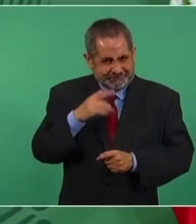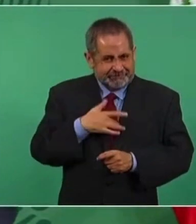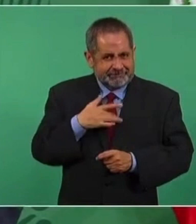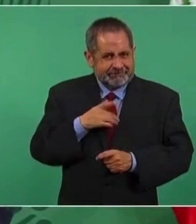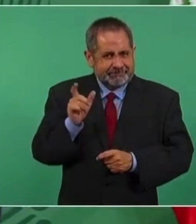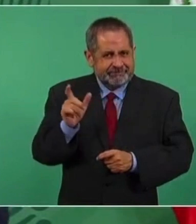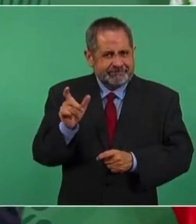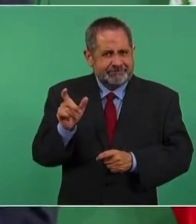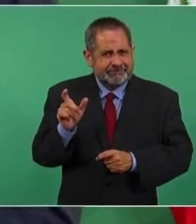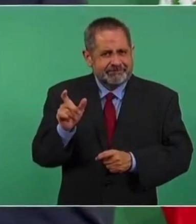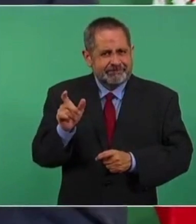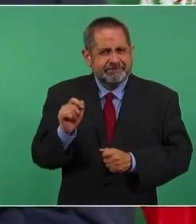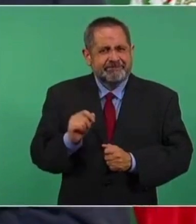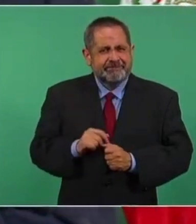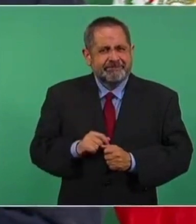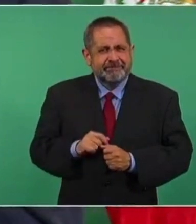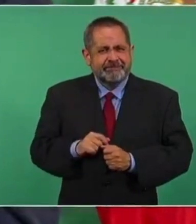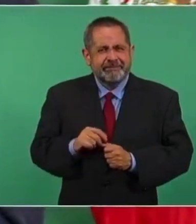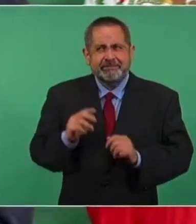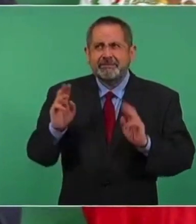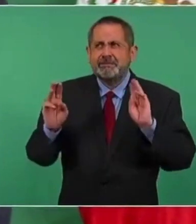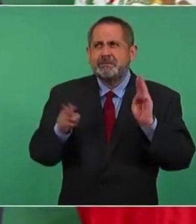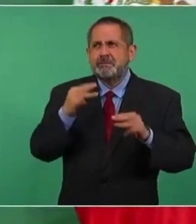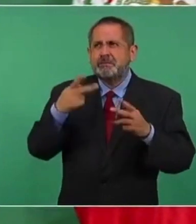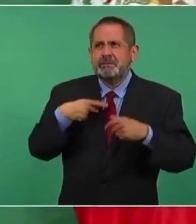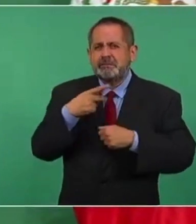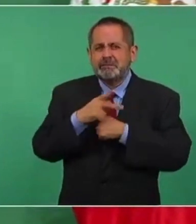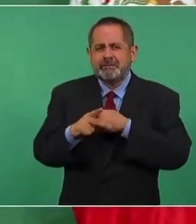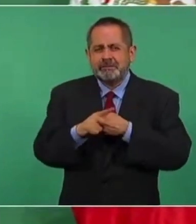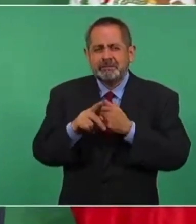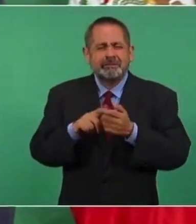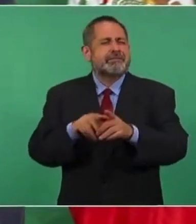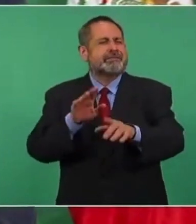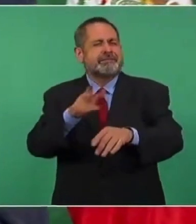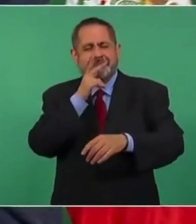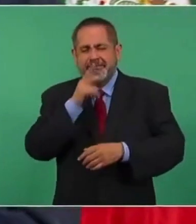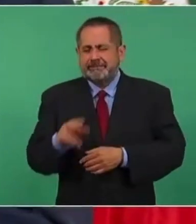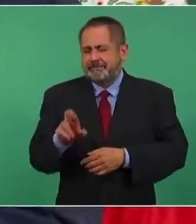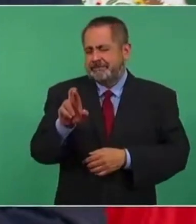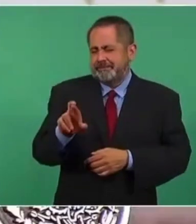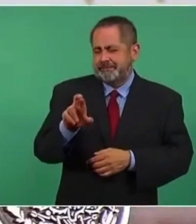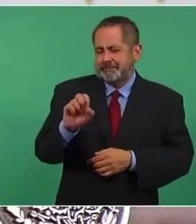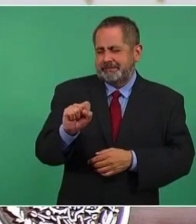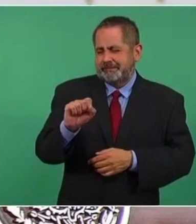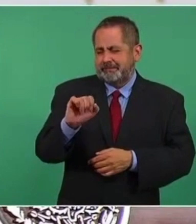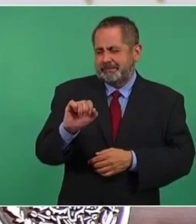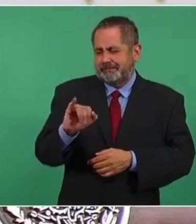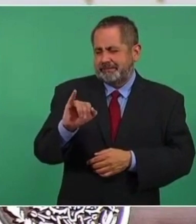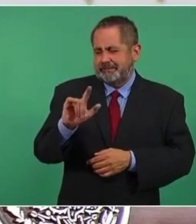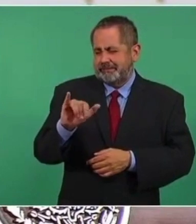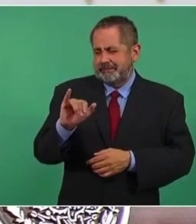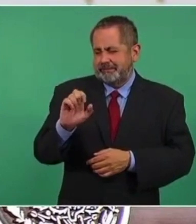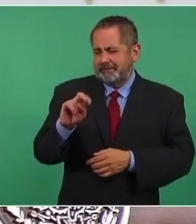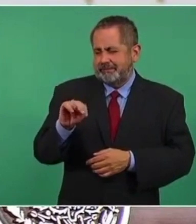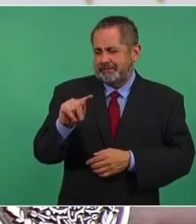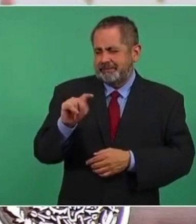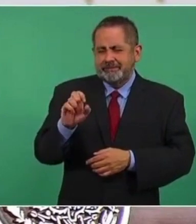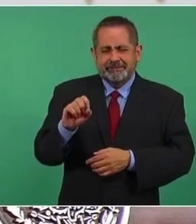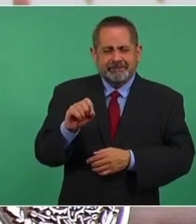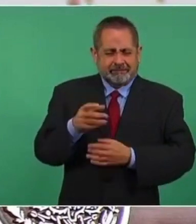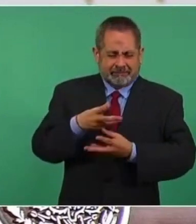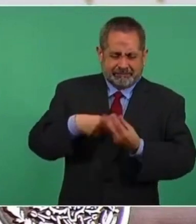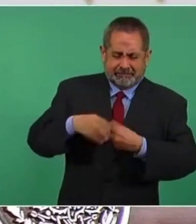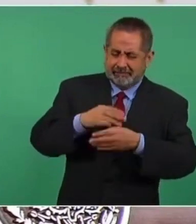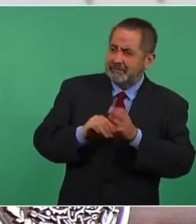mundial, resiliente, la usan